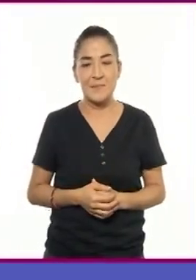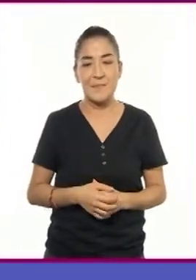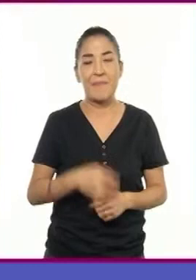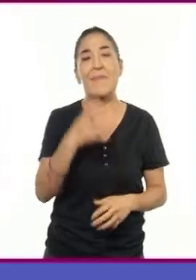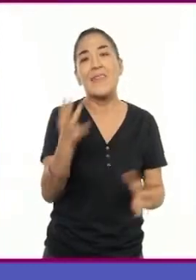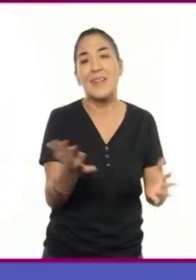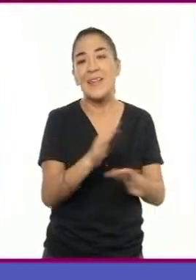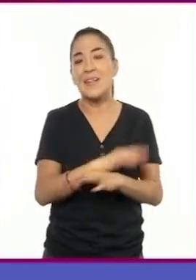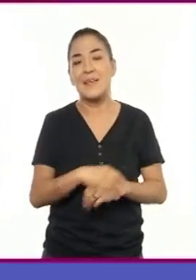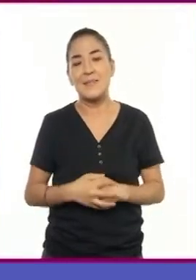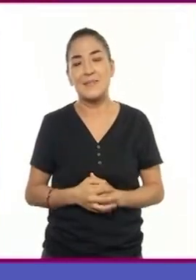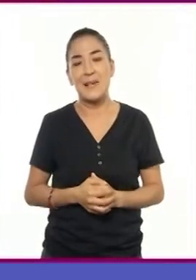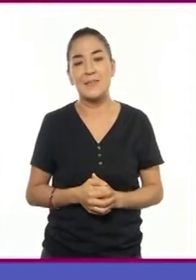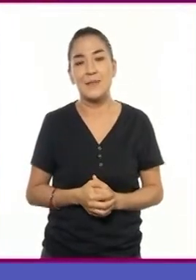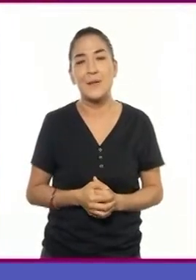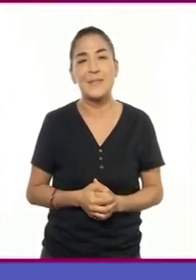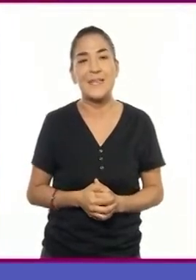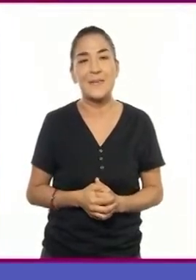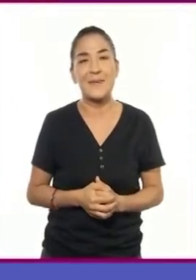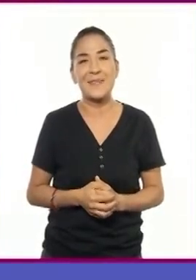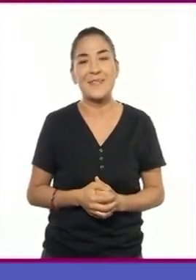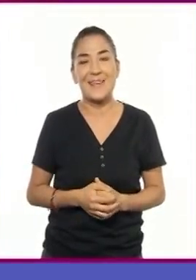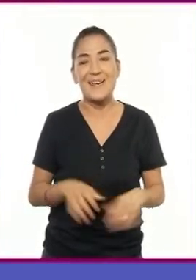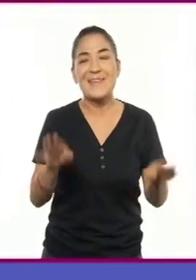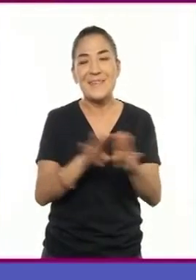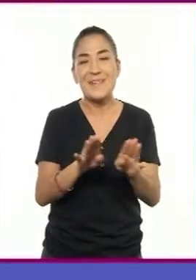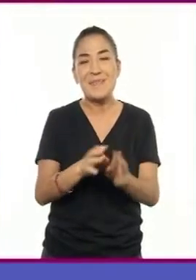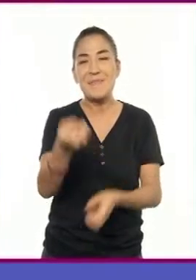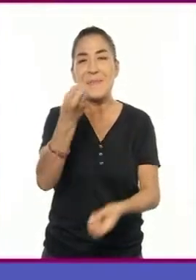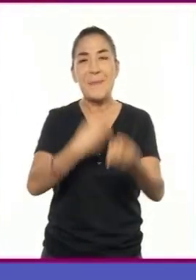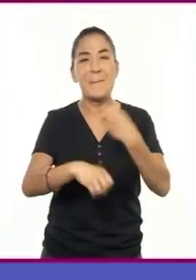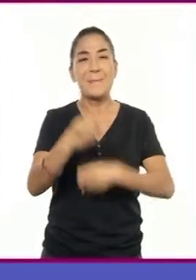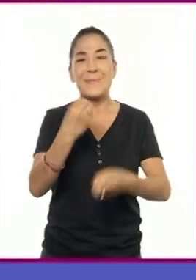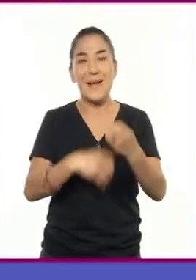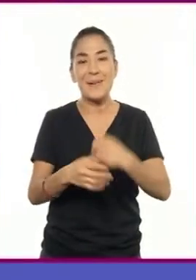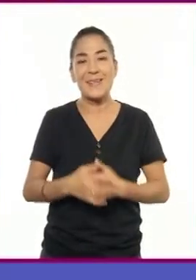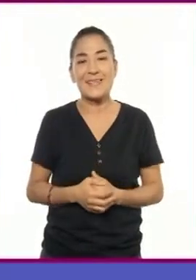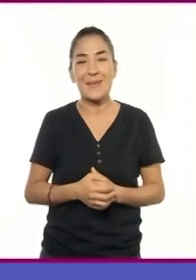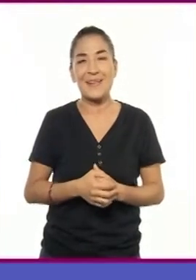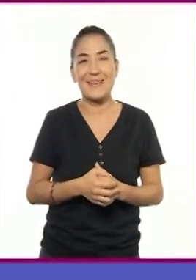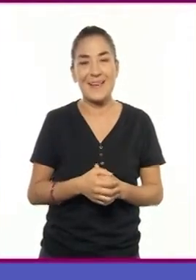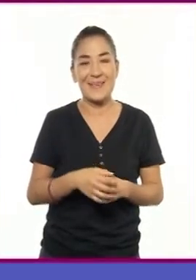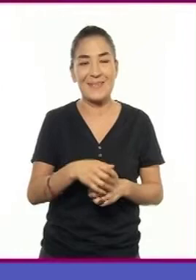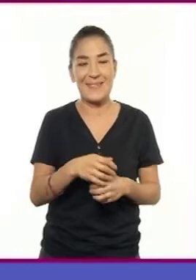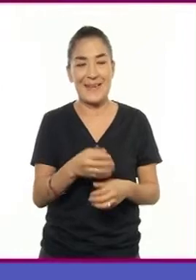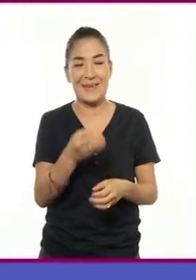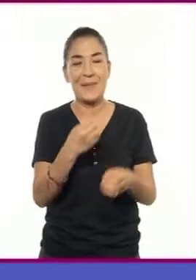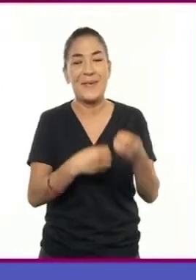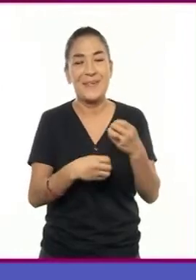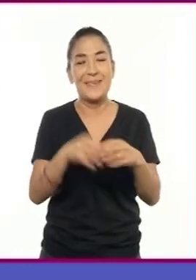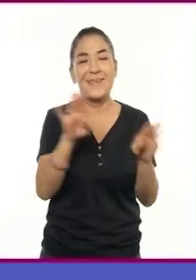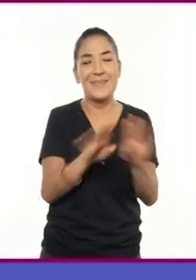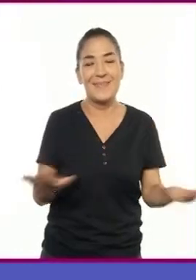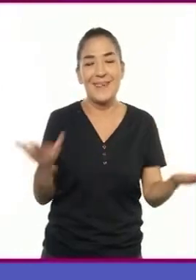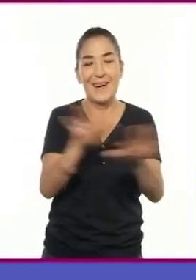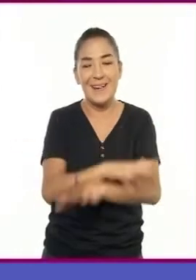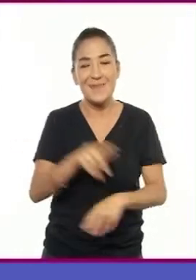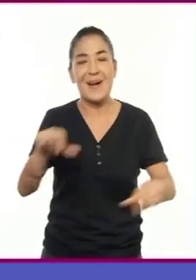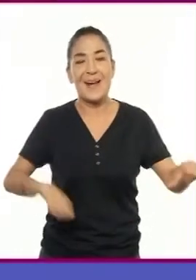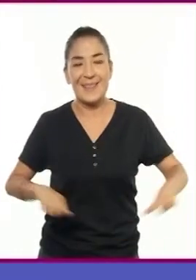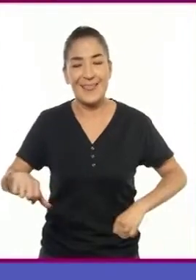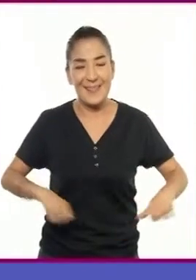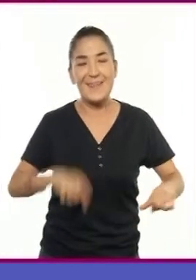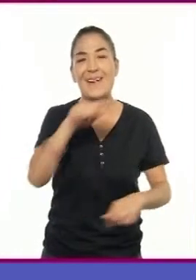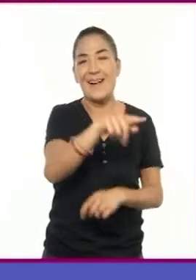esposo! Un libreto o guión teatral es un texto que contiene los diálogos, las intenciones y acciones de los